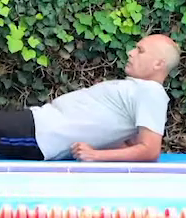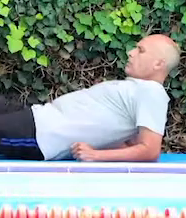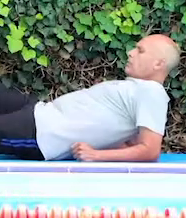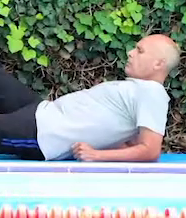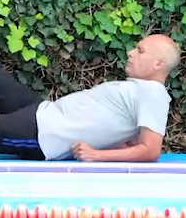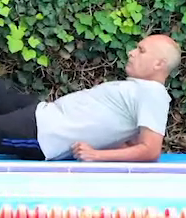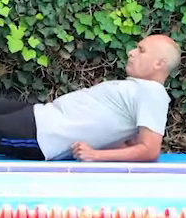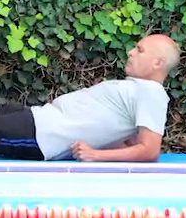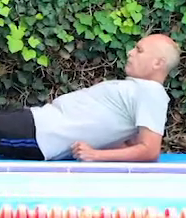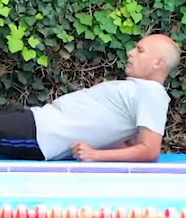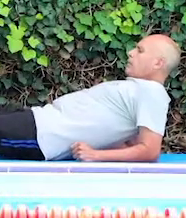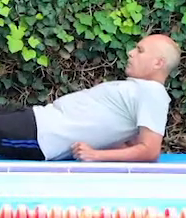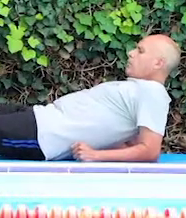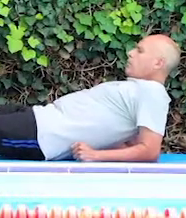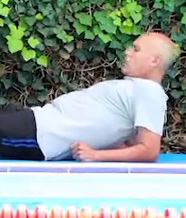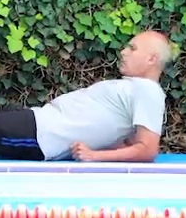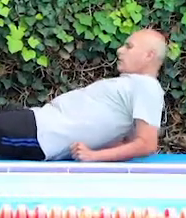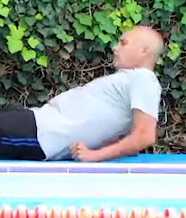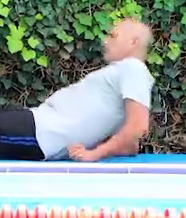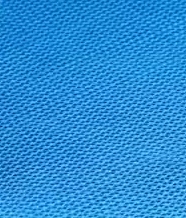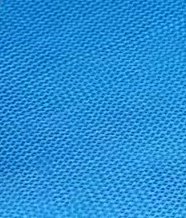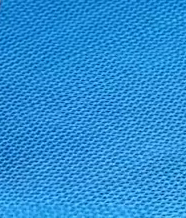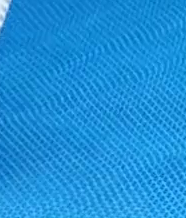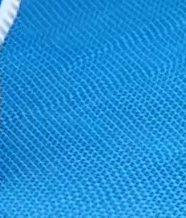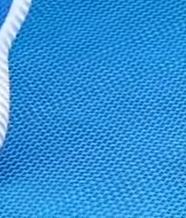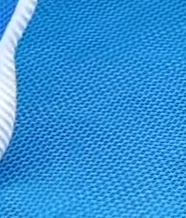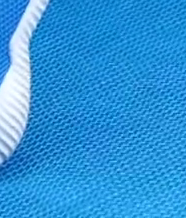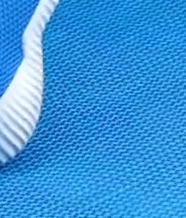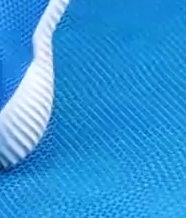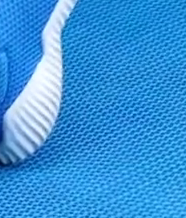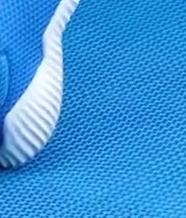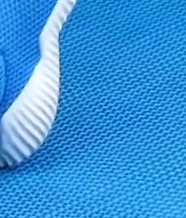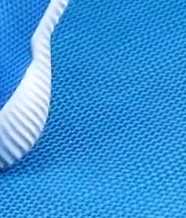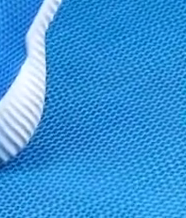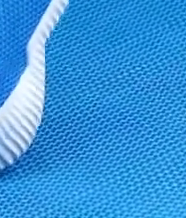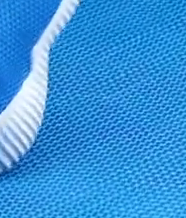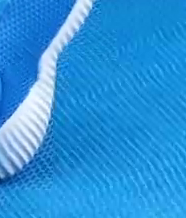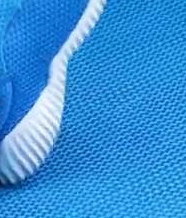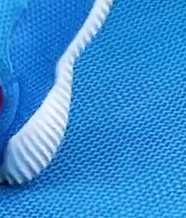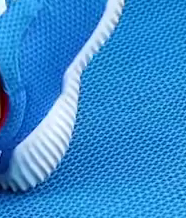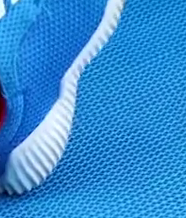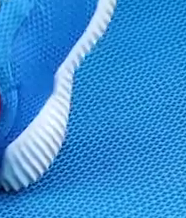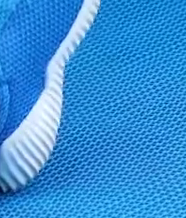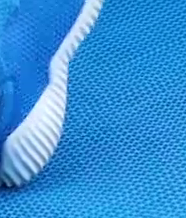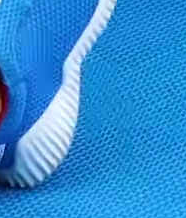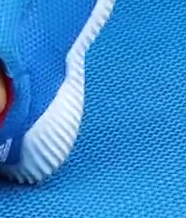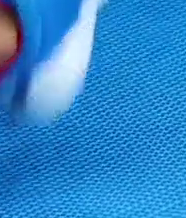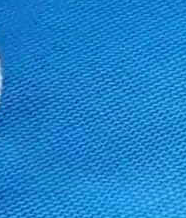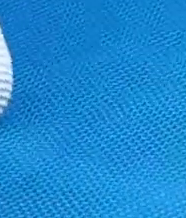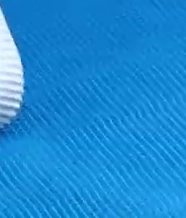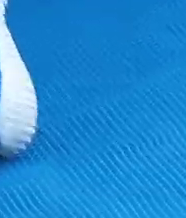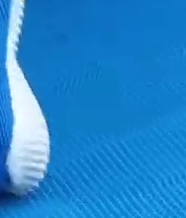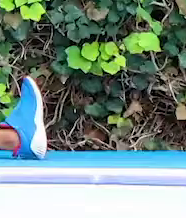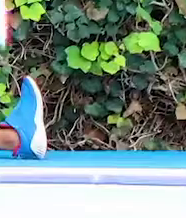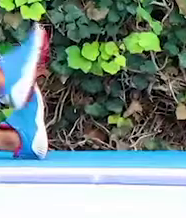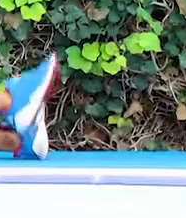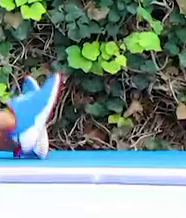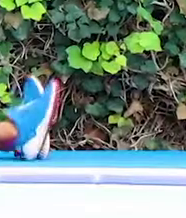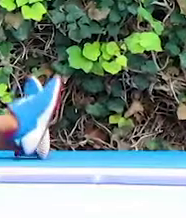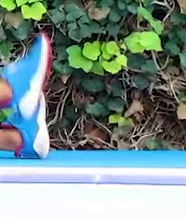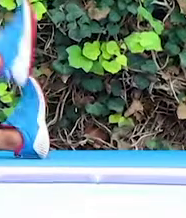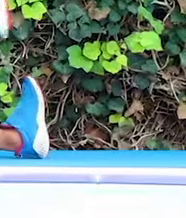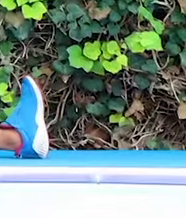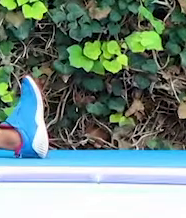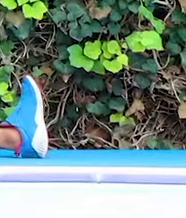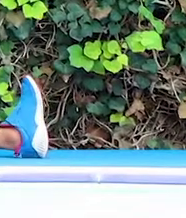Aprieta el estómago. Perfecto. Muy bien, Yair. Vamos a hacer cinco repeticiones por pierna. Elevación de la pierna derecha cinco